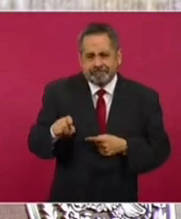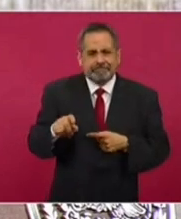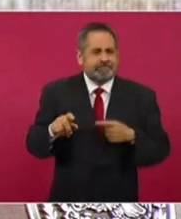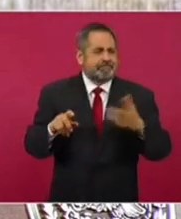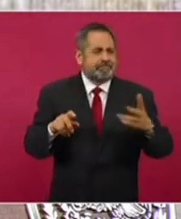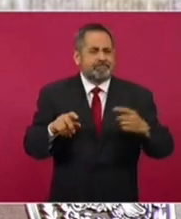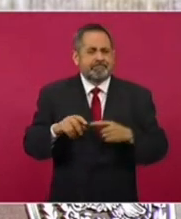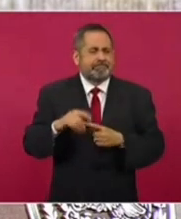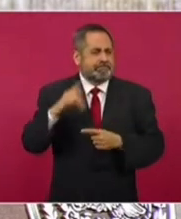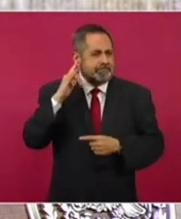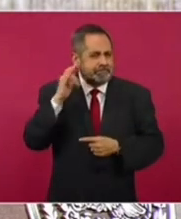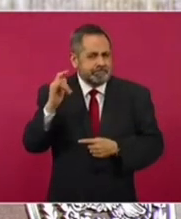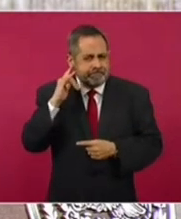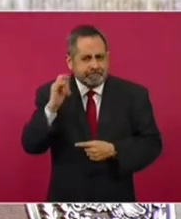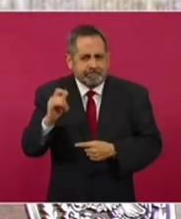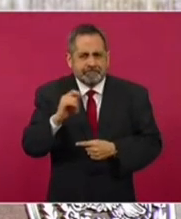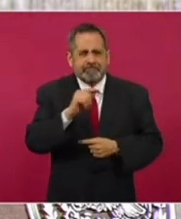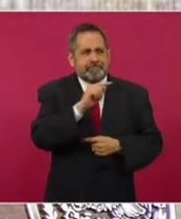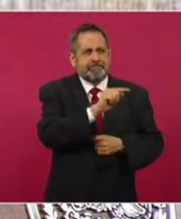en California.